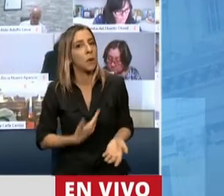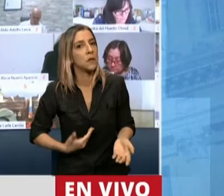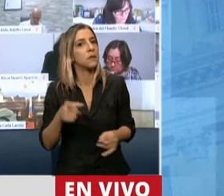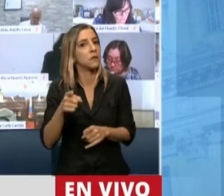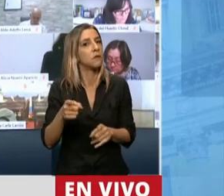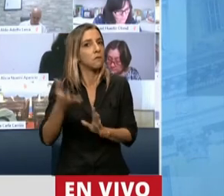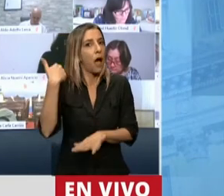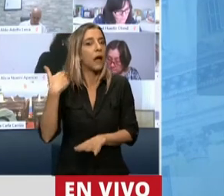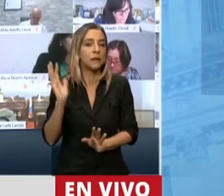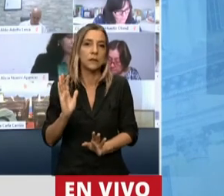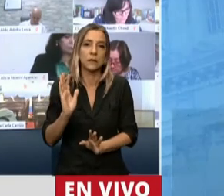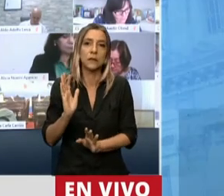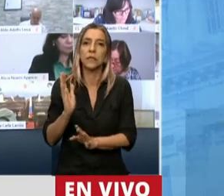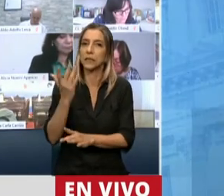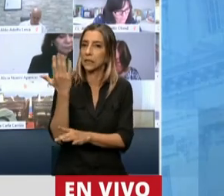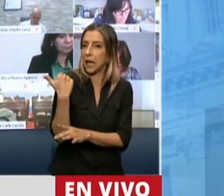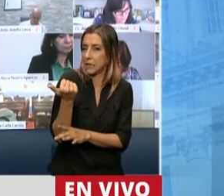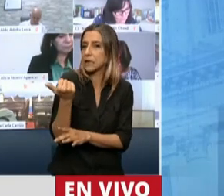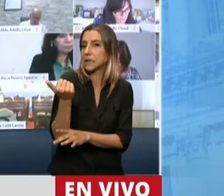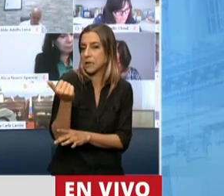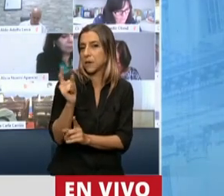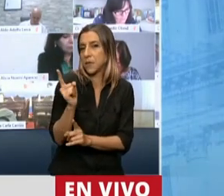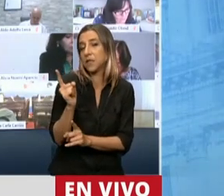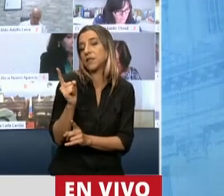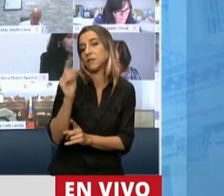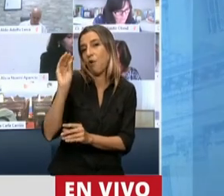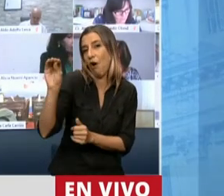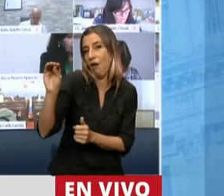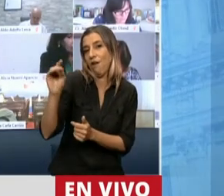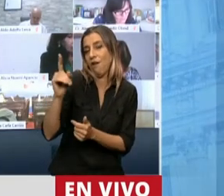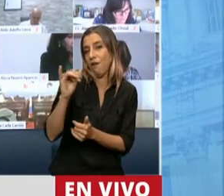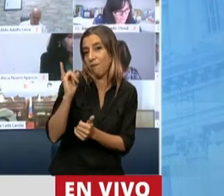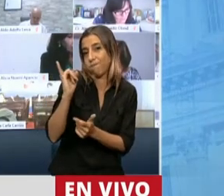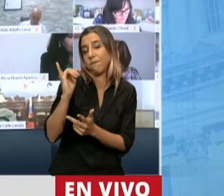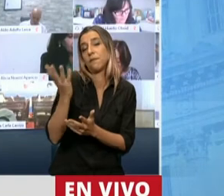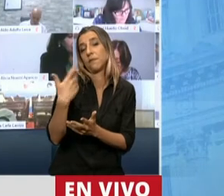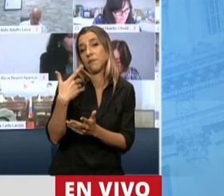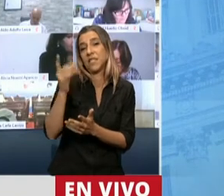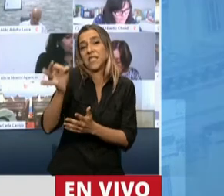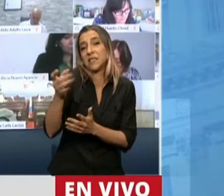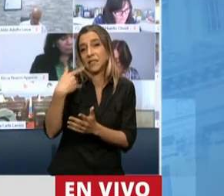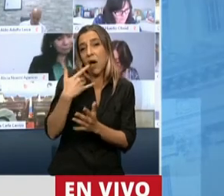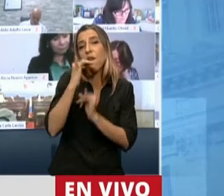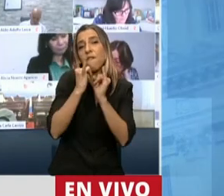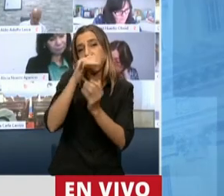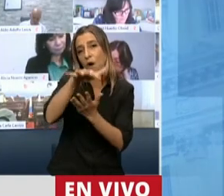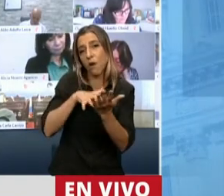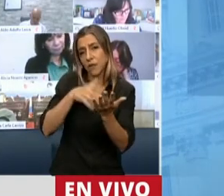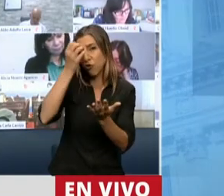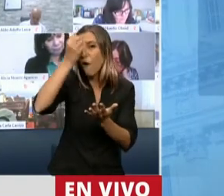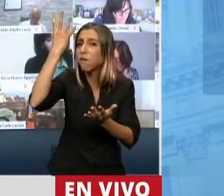declaraciones también en el día de ayer. Los datos hablan por sí solos. Ya sabemos, y son estadísticas